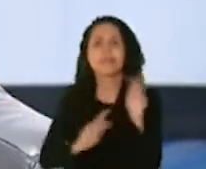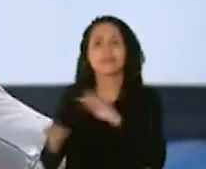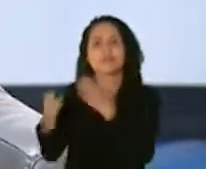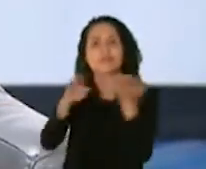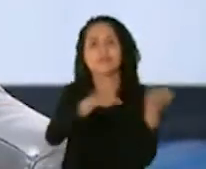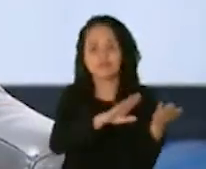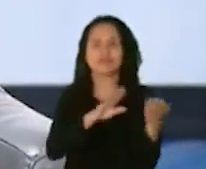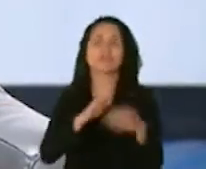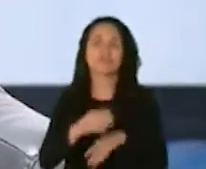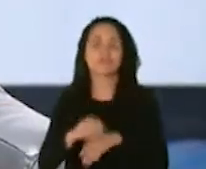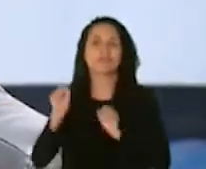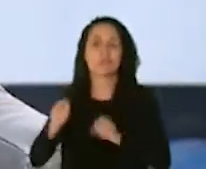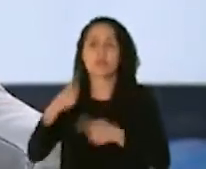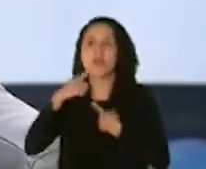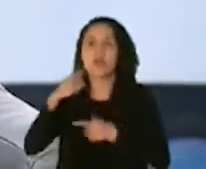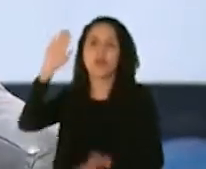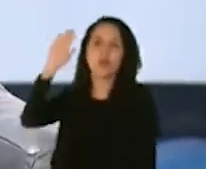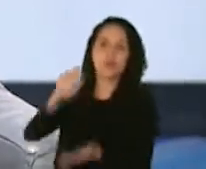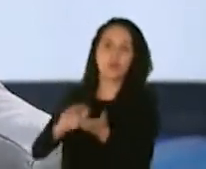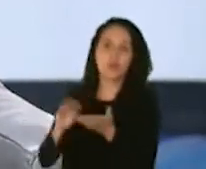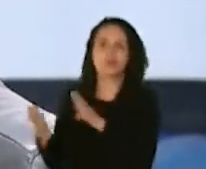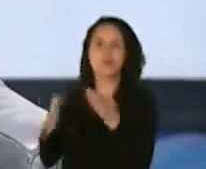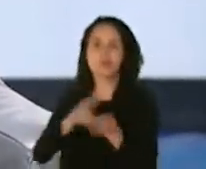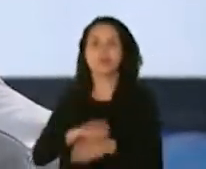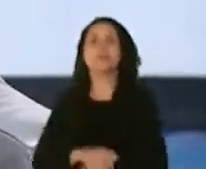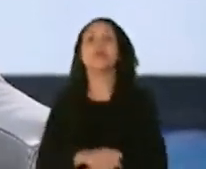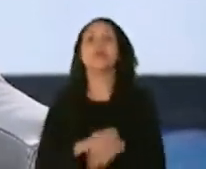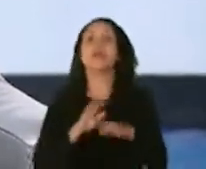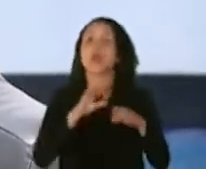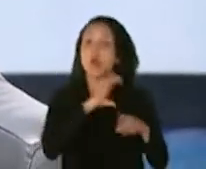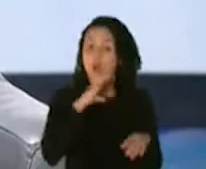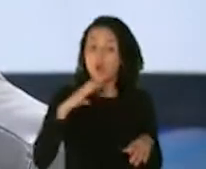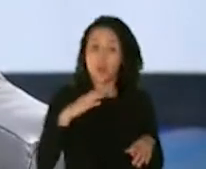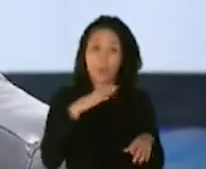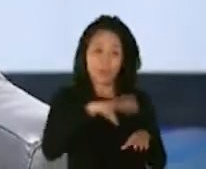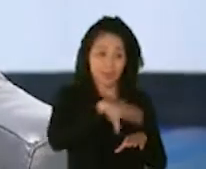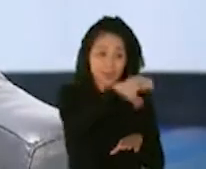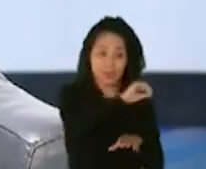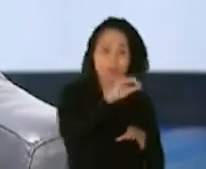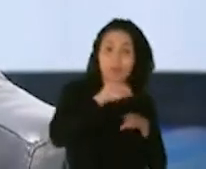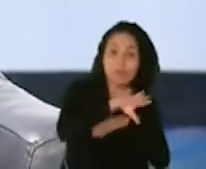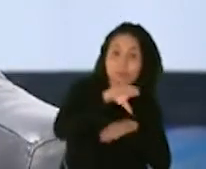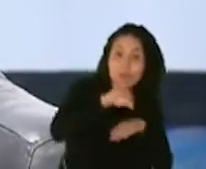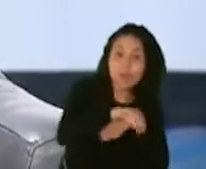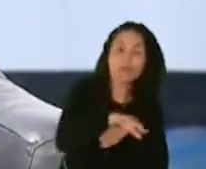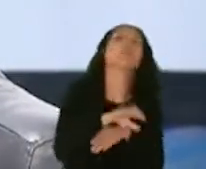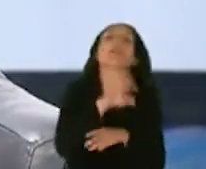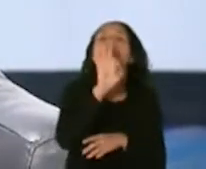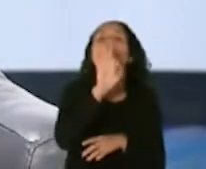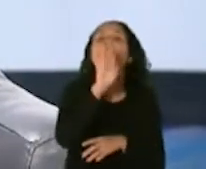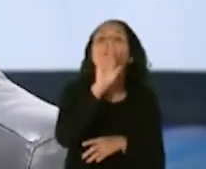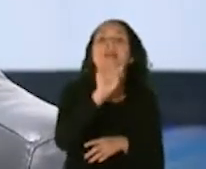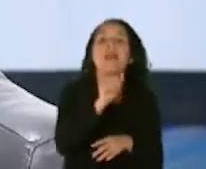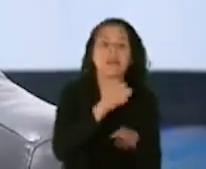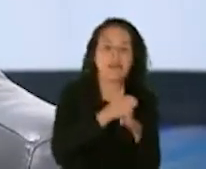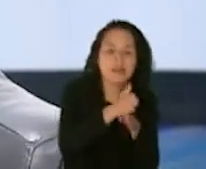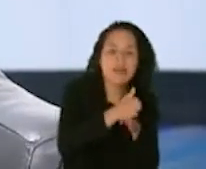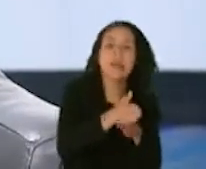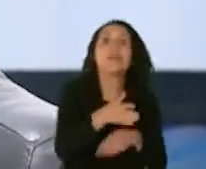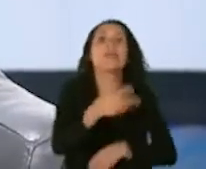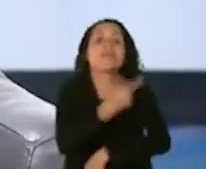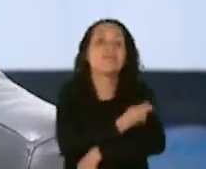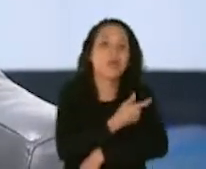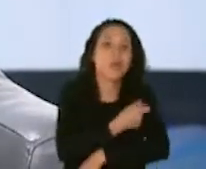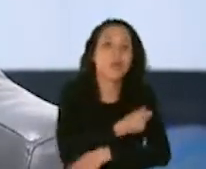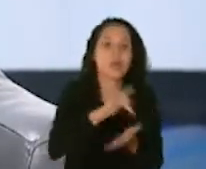El comité externo que asesora al FDA en el asunto de vacunas